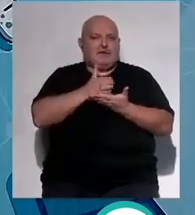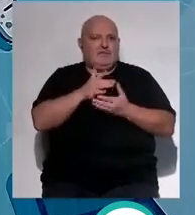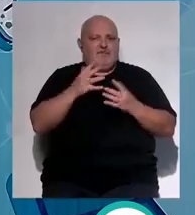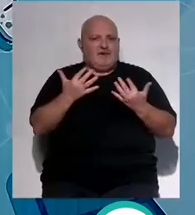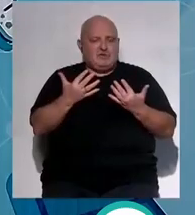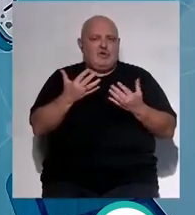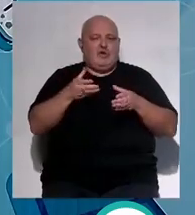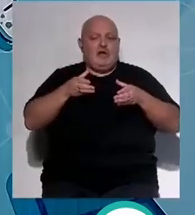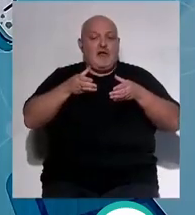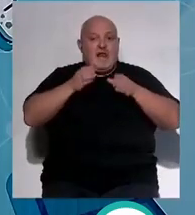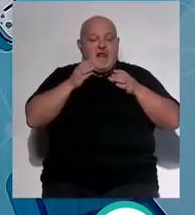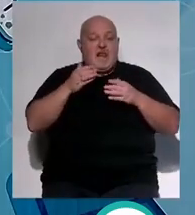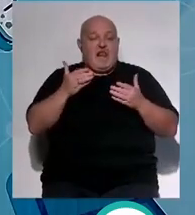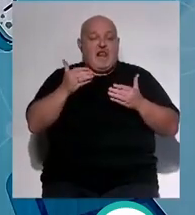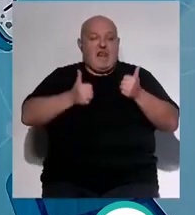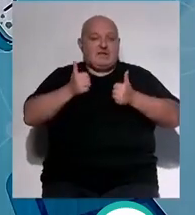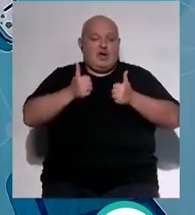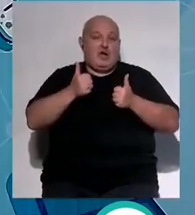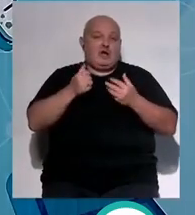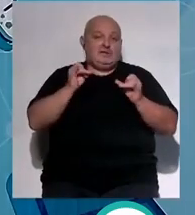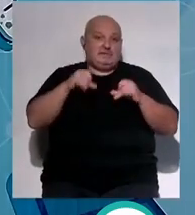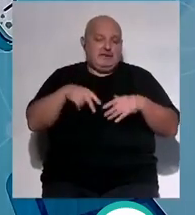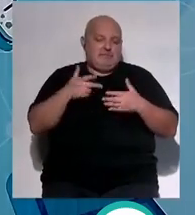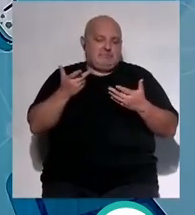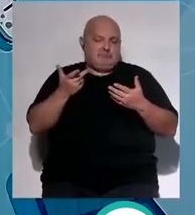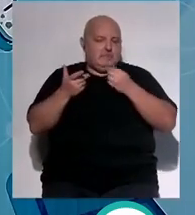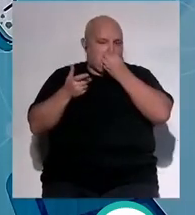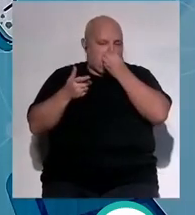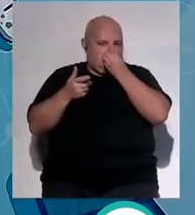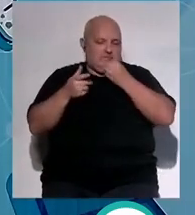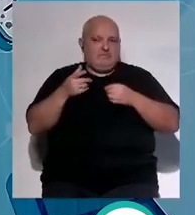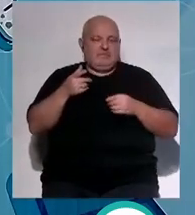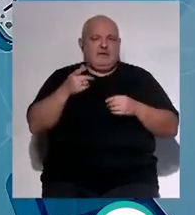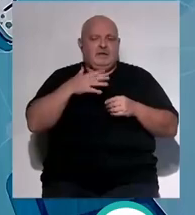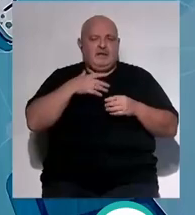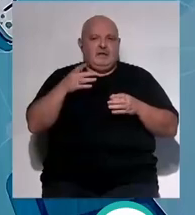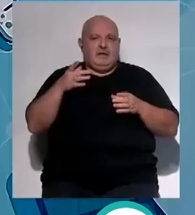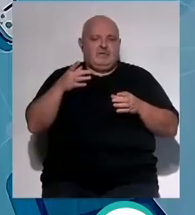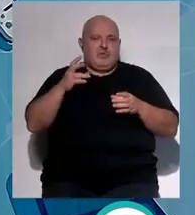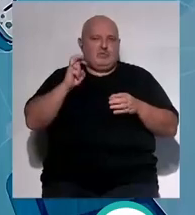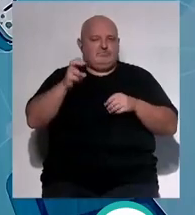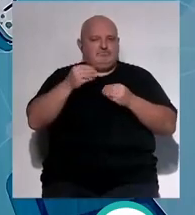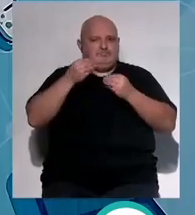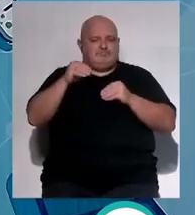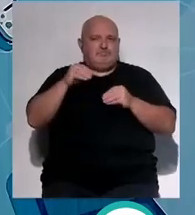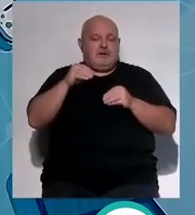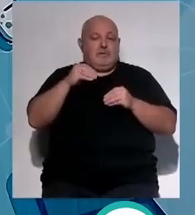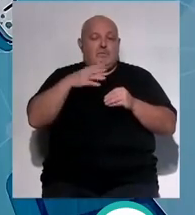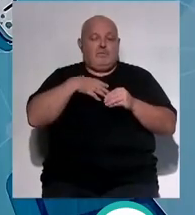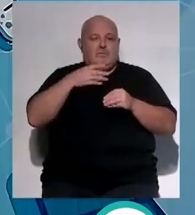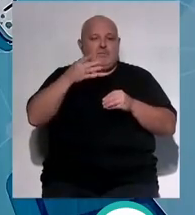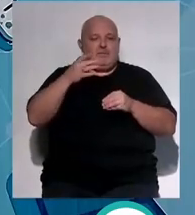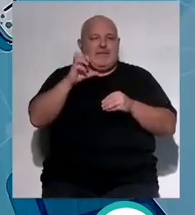que es verdad que lo ideal es tomarlo sin edulcorante pero bueno ahora tenemos el famoso eritritol que es un